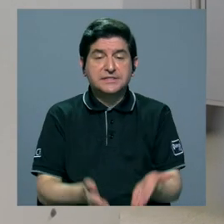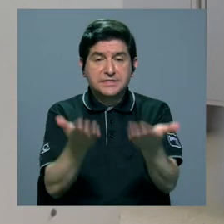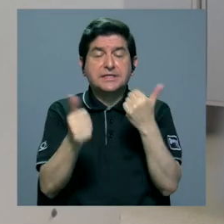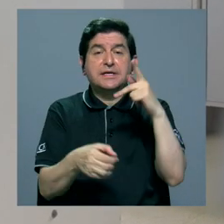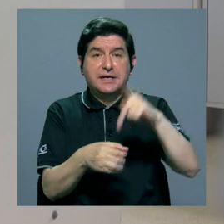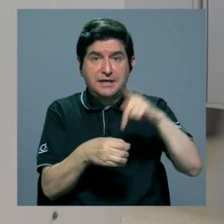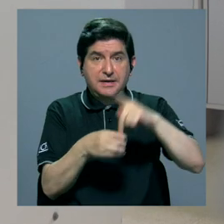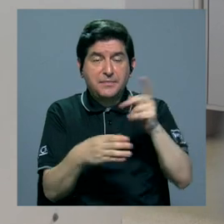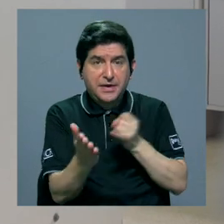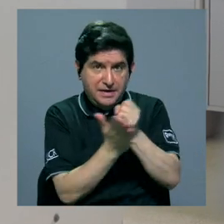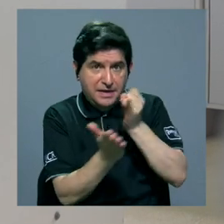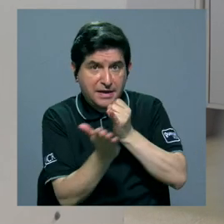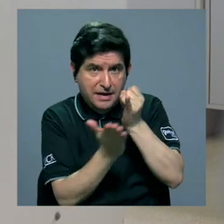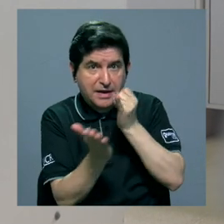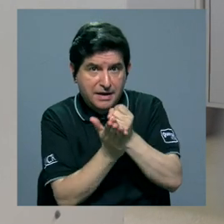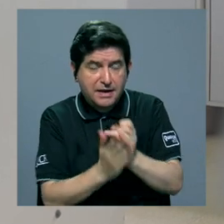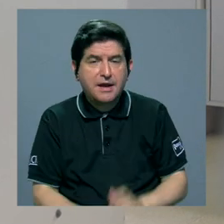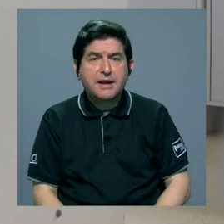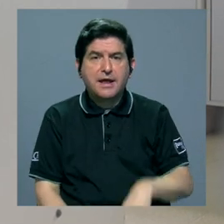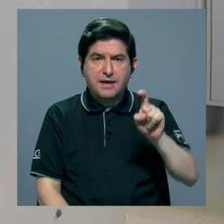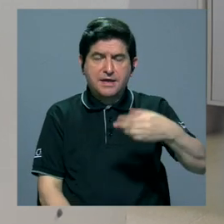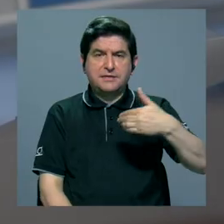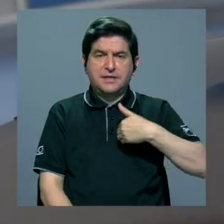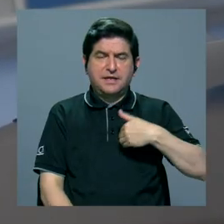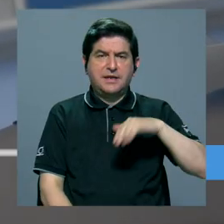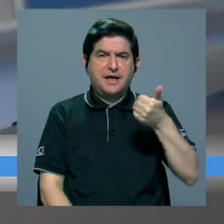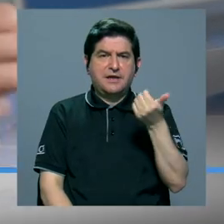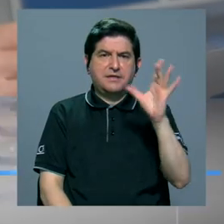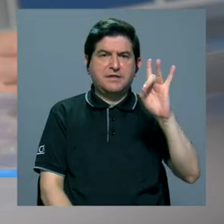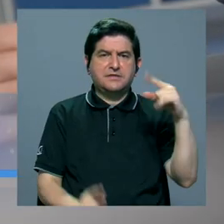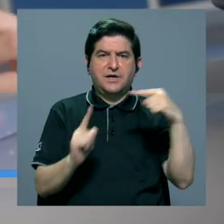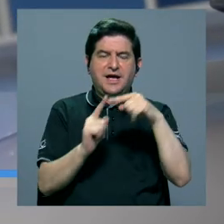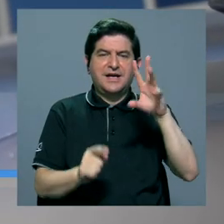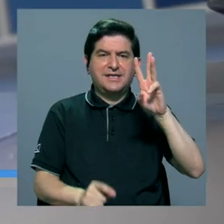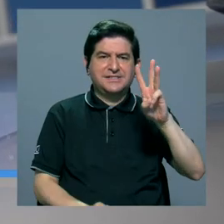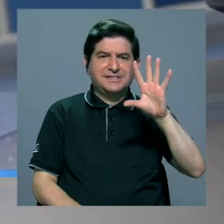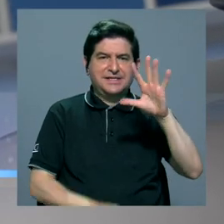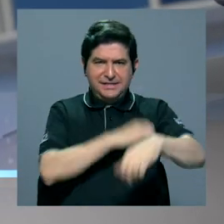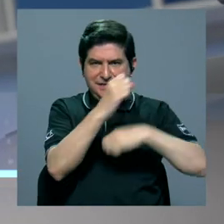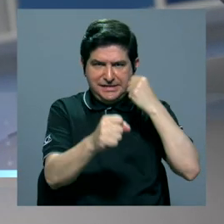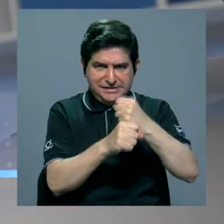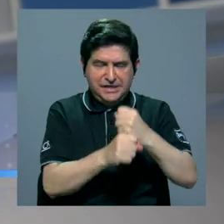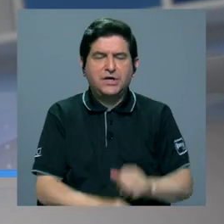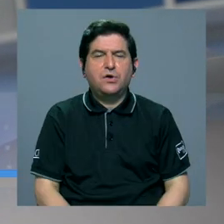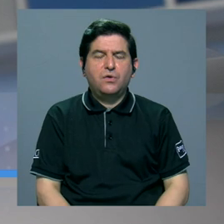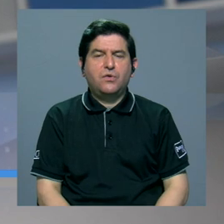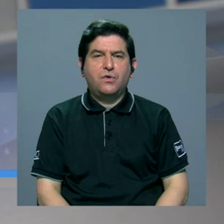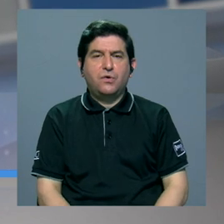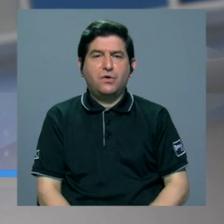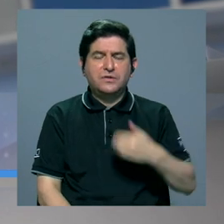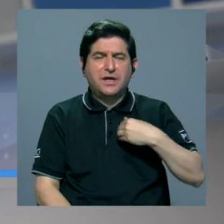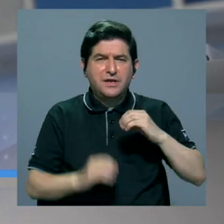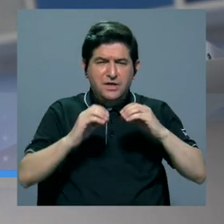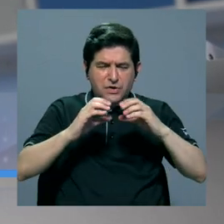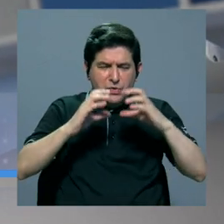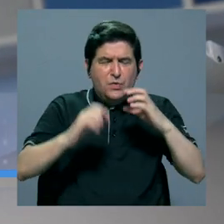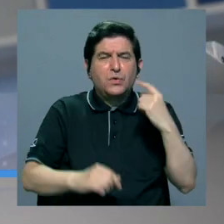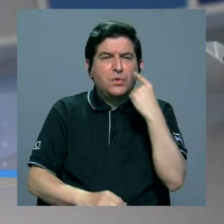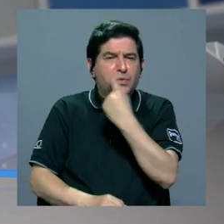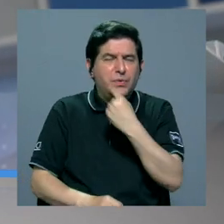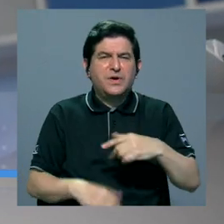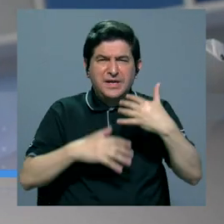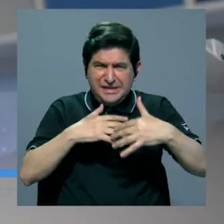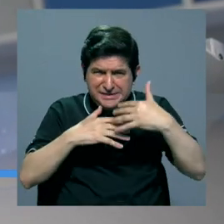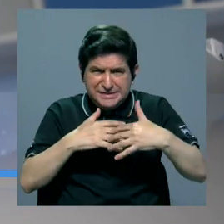participar en la investigación deben tener entre 18 y 65 años, poseer inflamación y sangrado en las